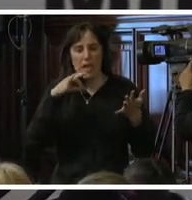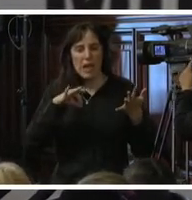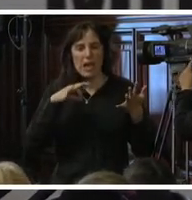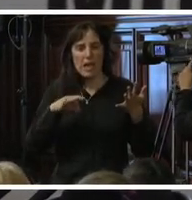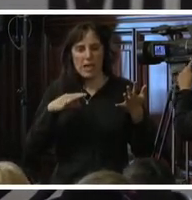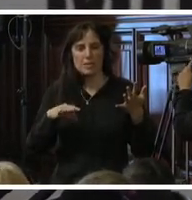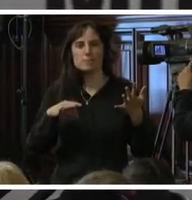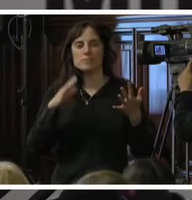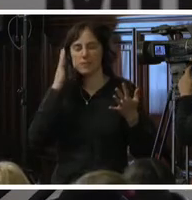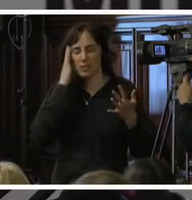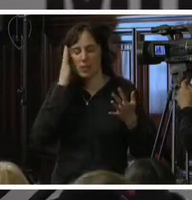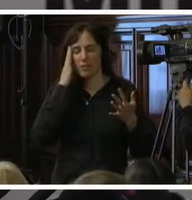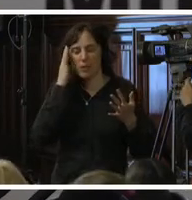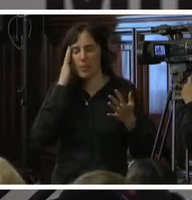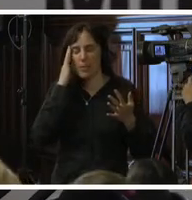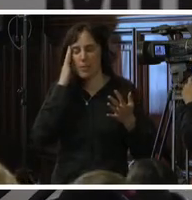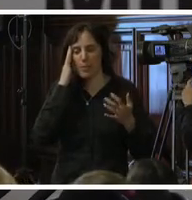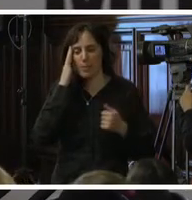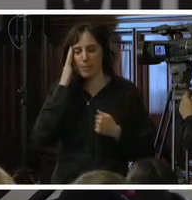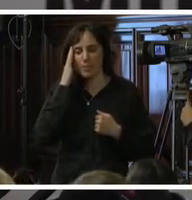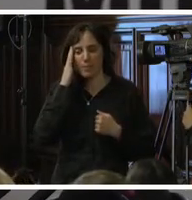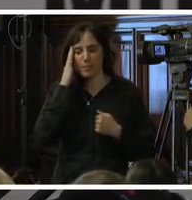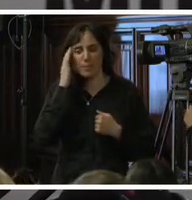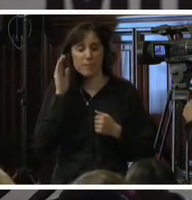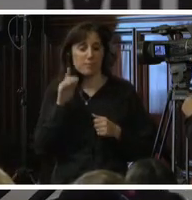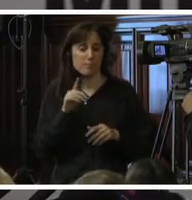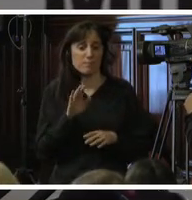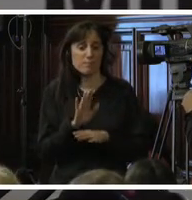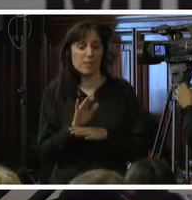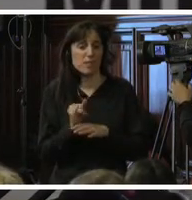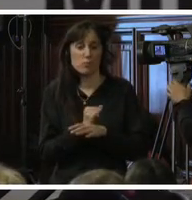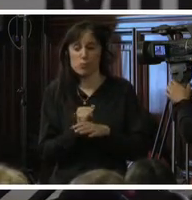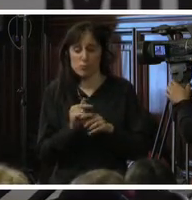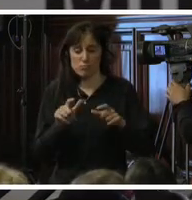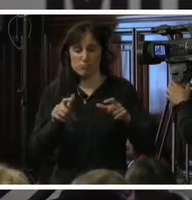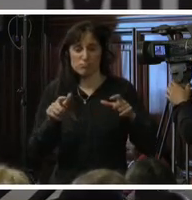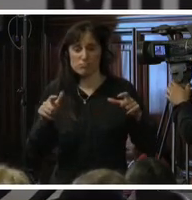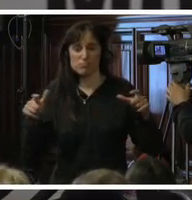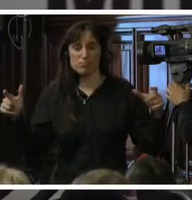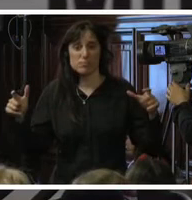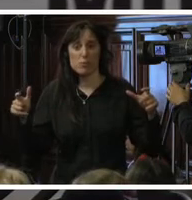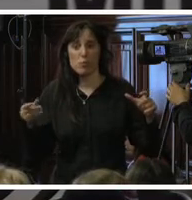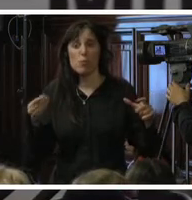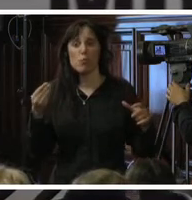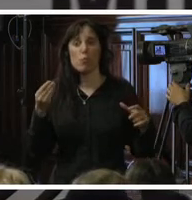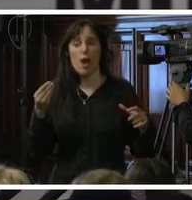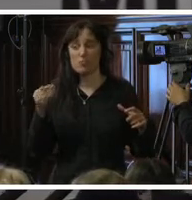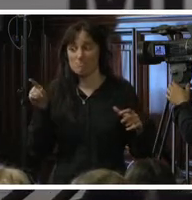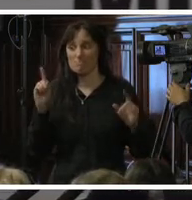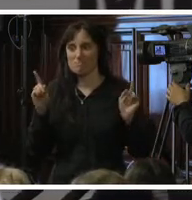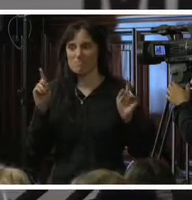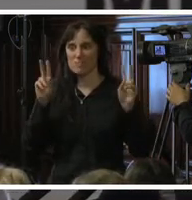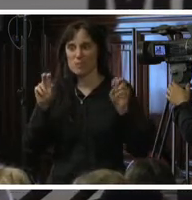el mayor crecimiento, crecimiento, la industria de mayor crecimiento en los últimos años. Esas palabras simplemente